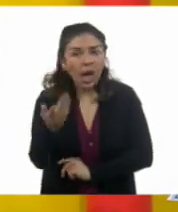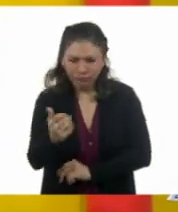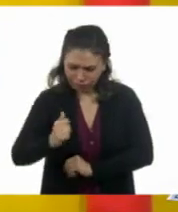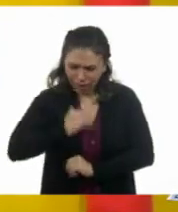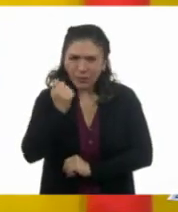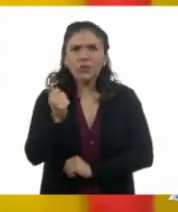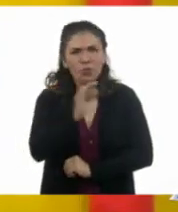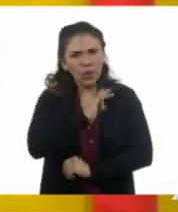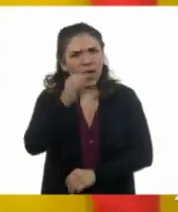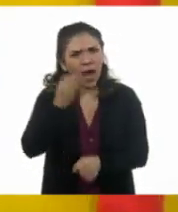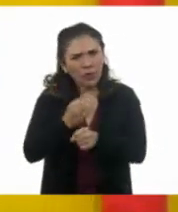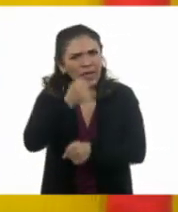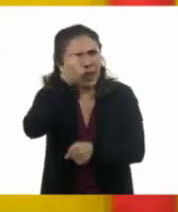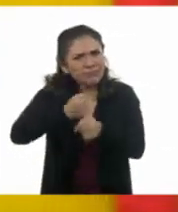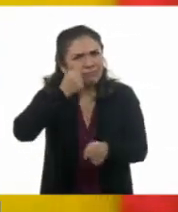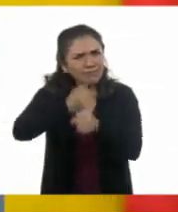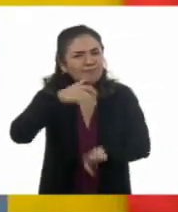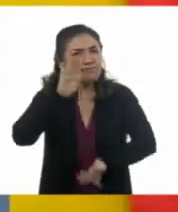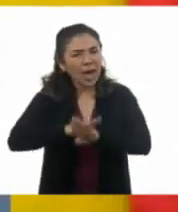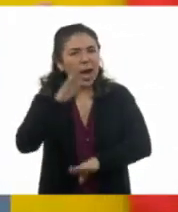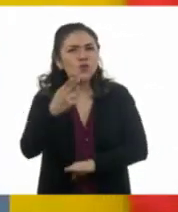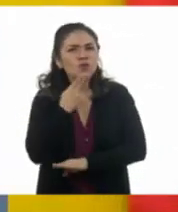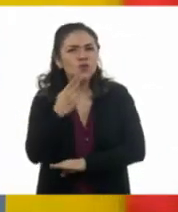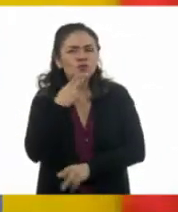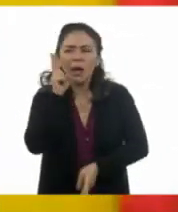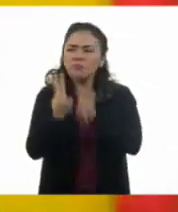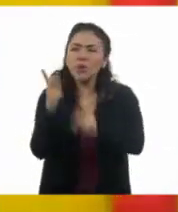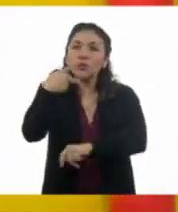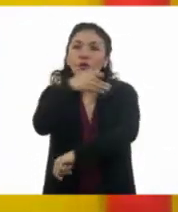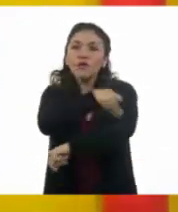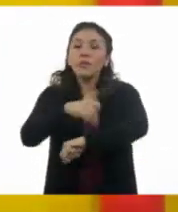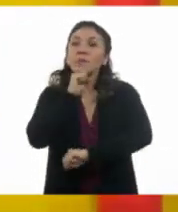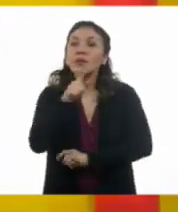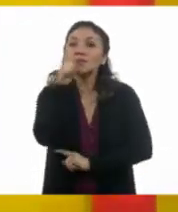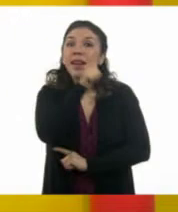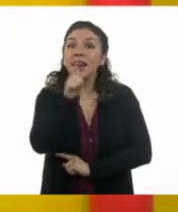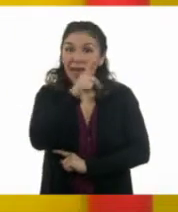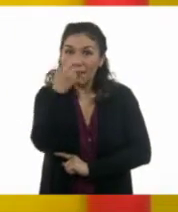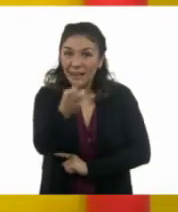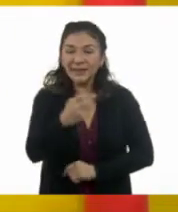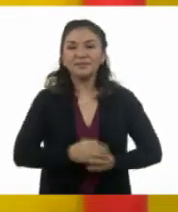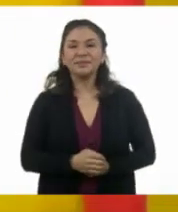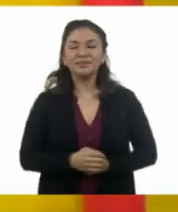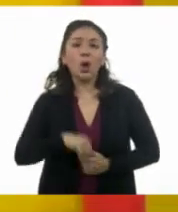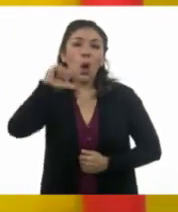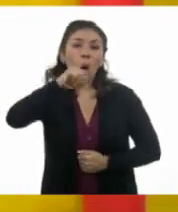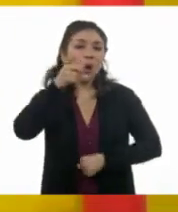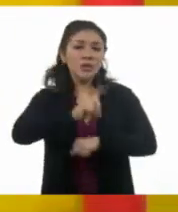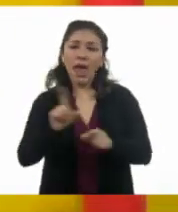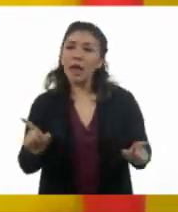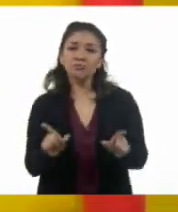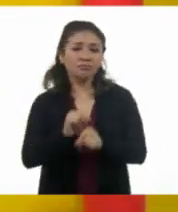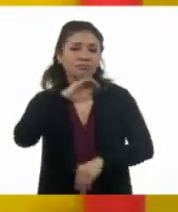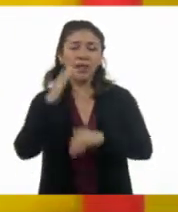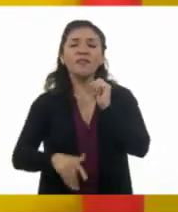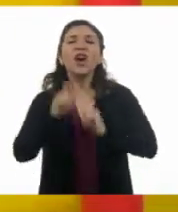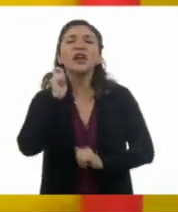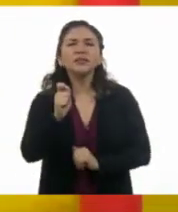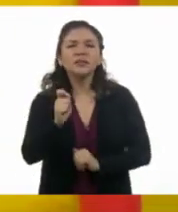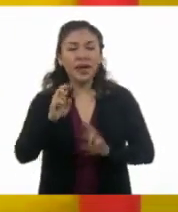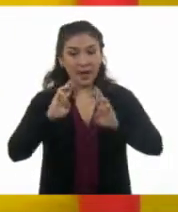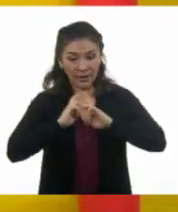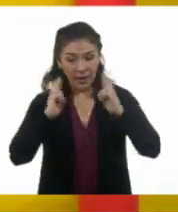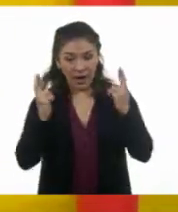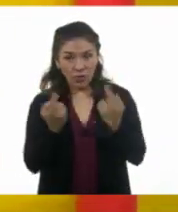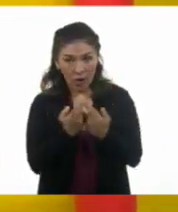aprovecha también este momento para practicarla y platica con tu familia en tu lengua materna. Por hoy hemos terminado con A